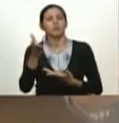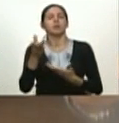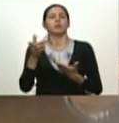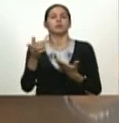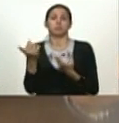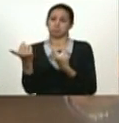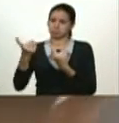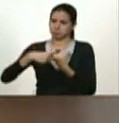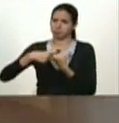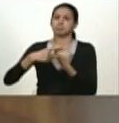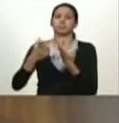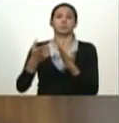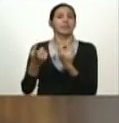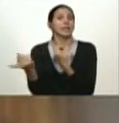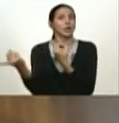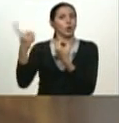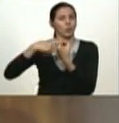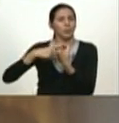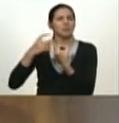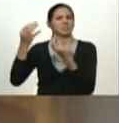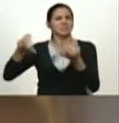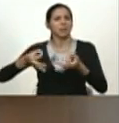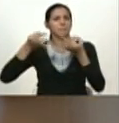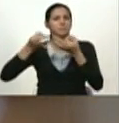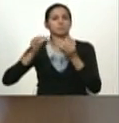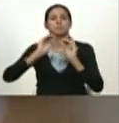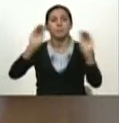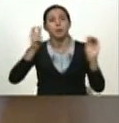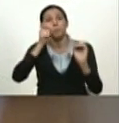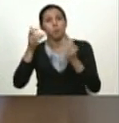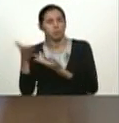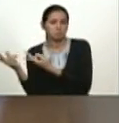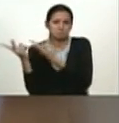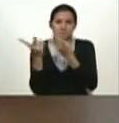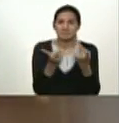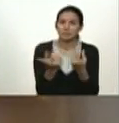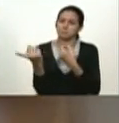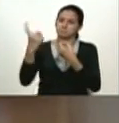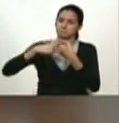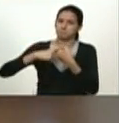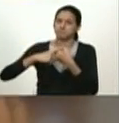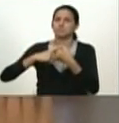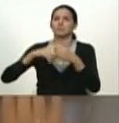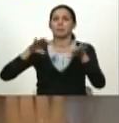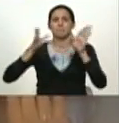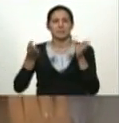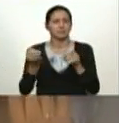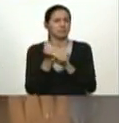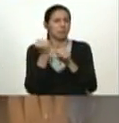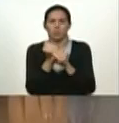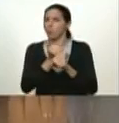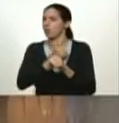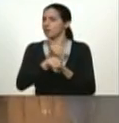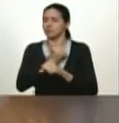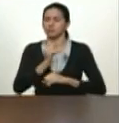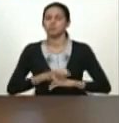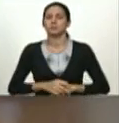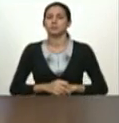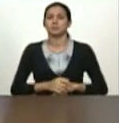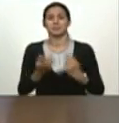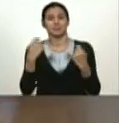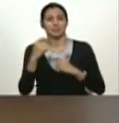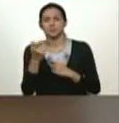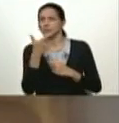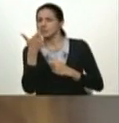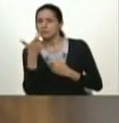incorporar la clave de todo es incorporar siempre convocar al pueblo en las tareas en todas las tareas y buscar mira soluciones